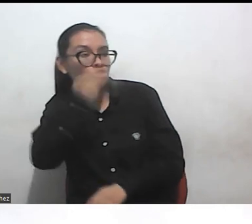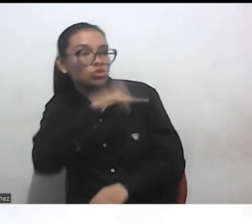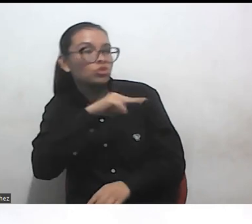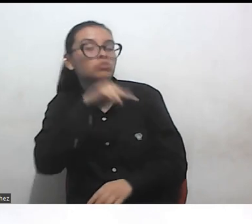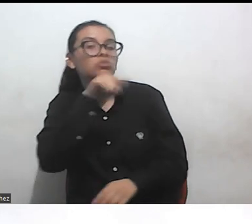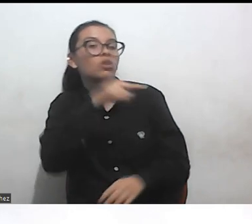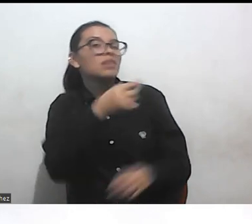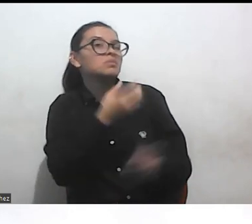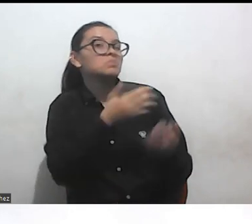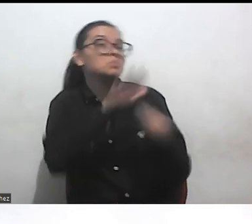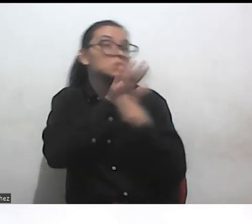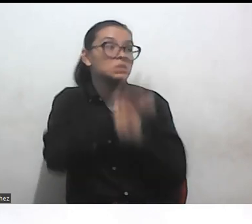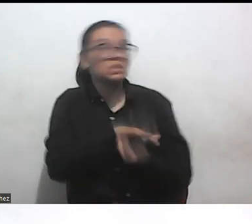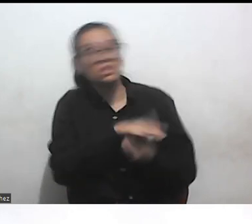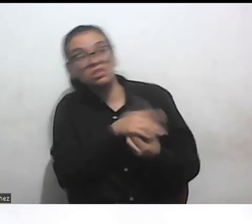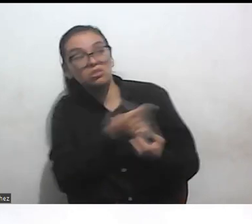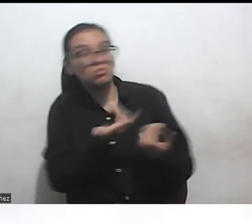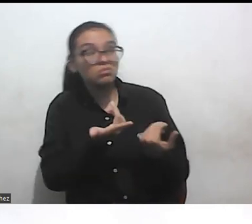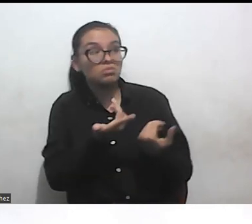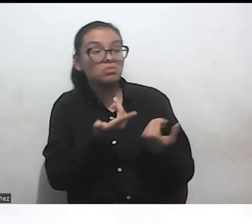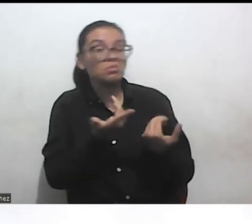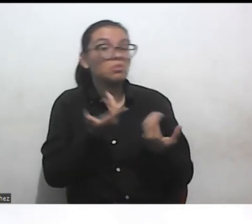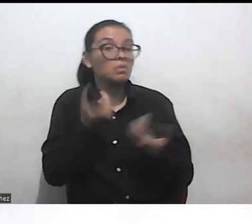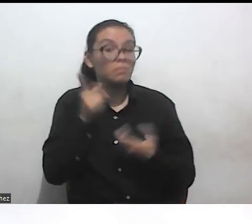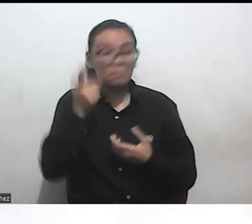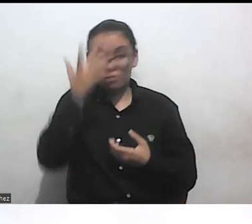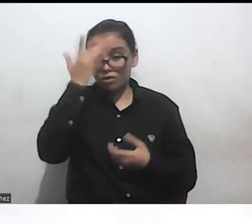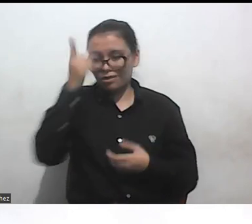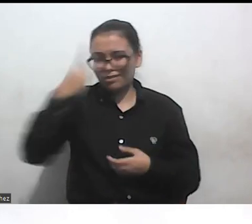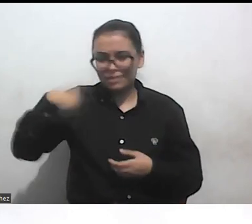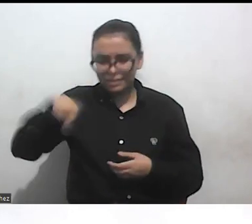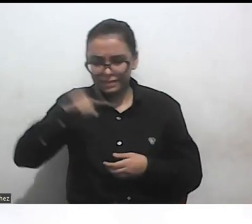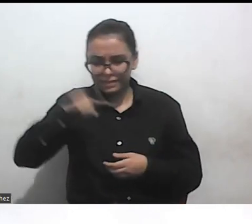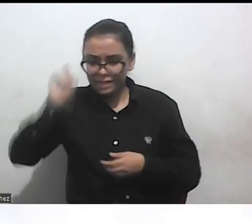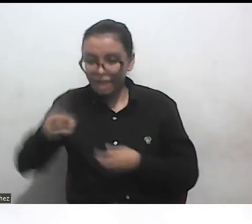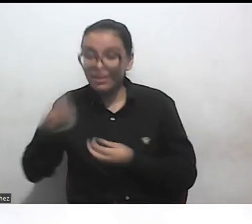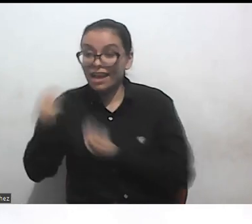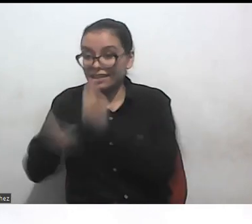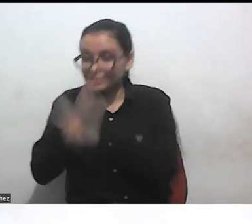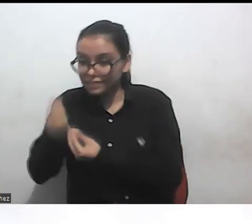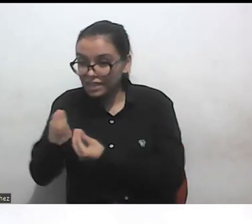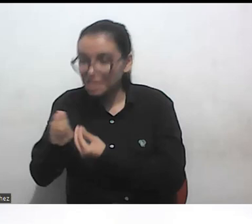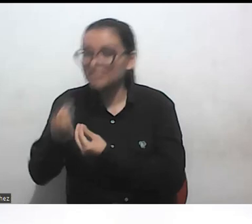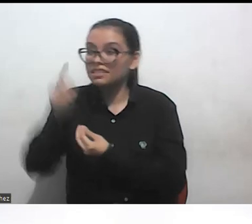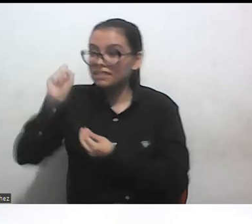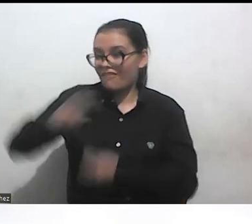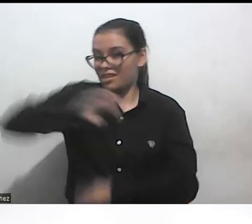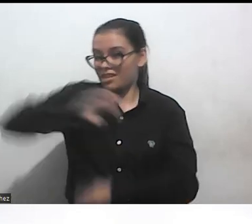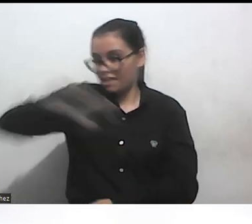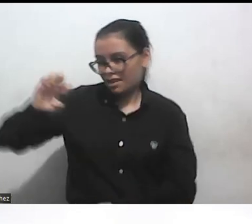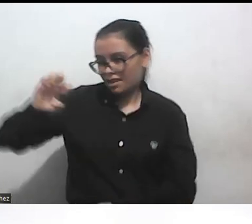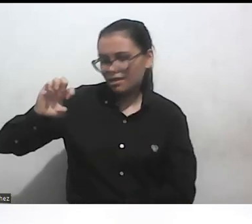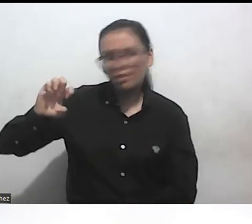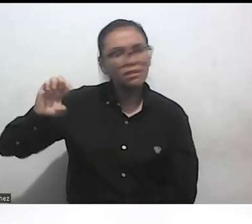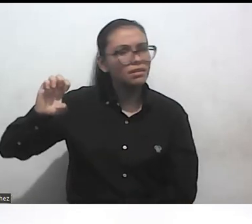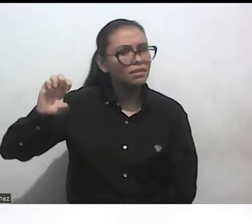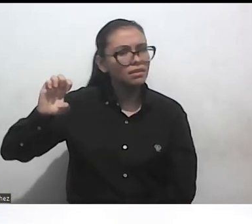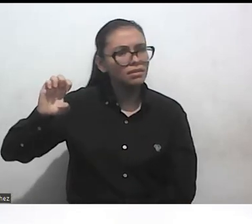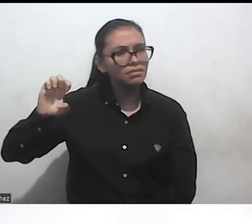productividad hay una expectativa de excelencia y